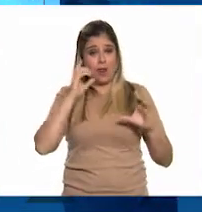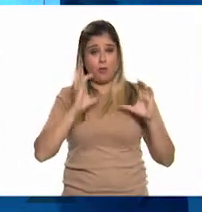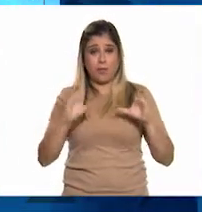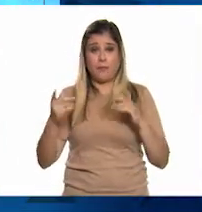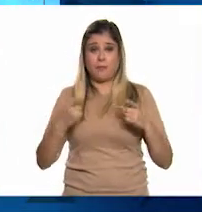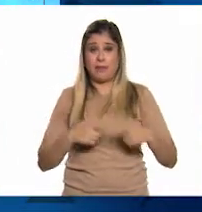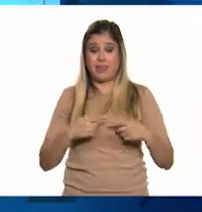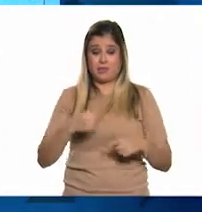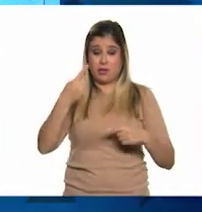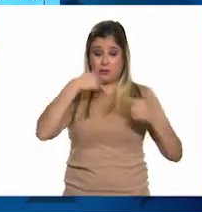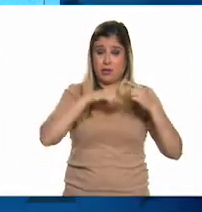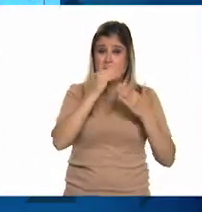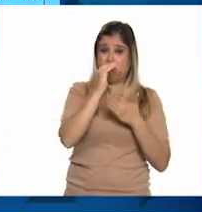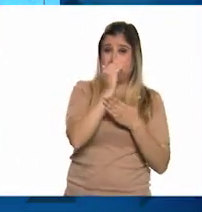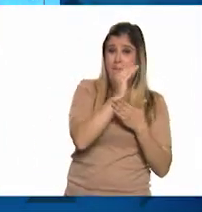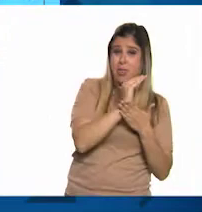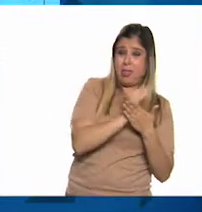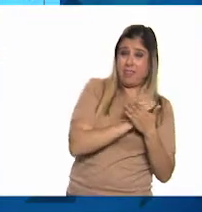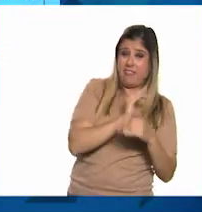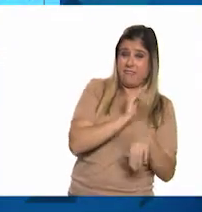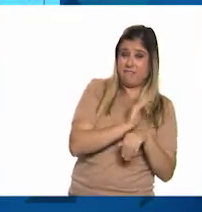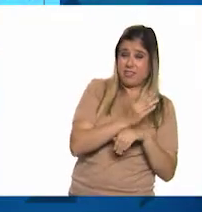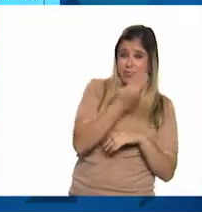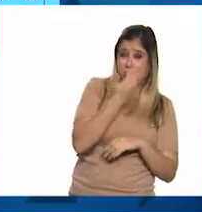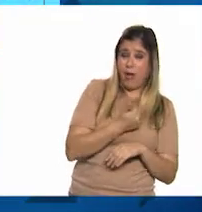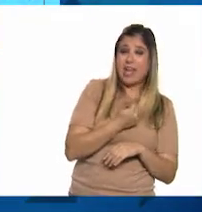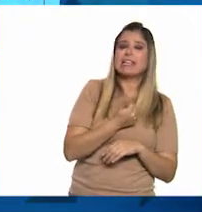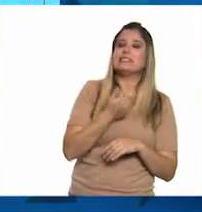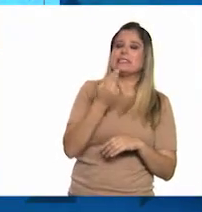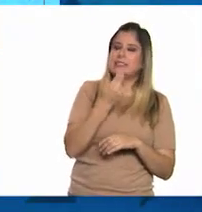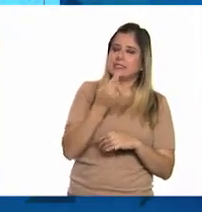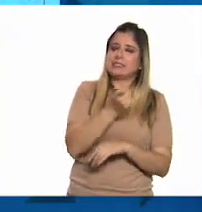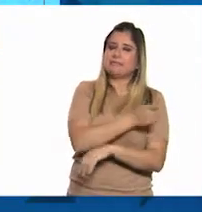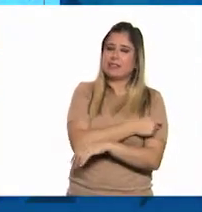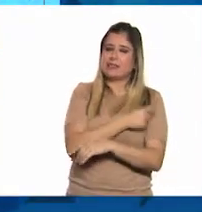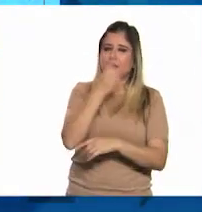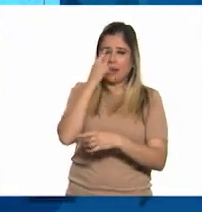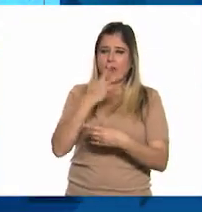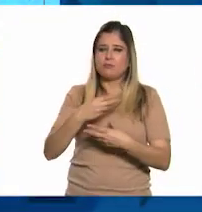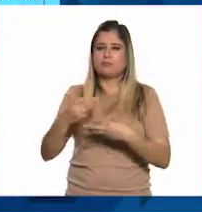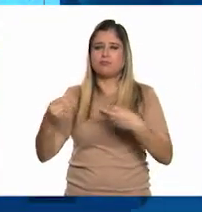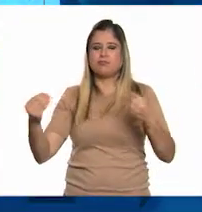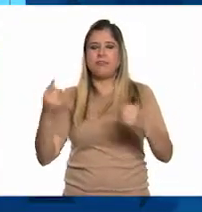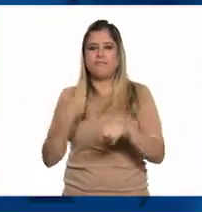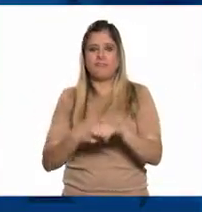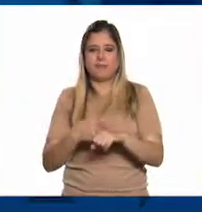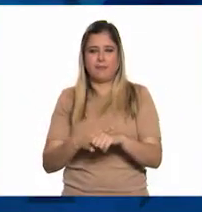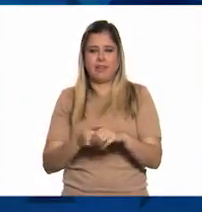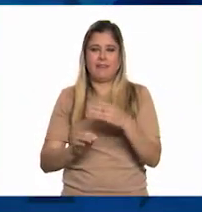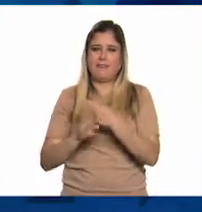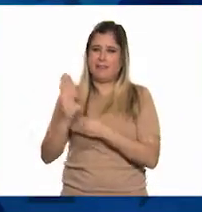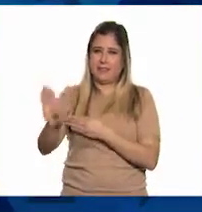personas depende de que los demás nos vacunemos y ayudemos a reducir la propagación de tales enfermedades.